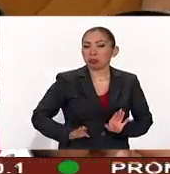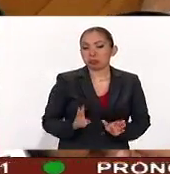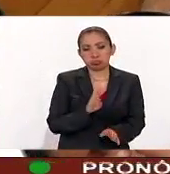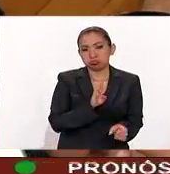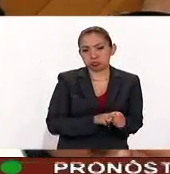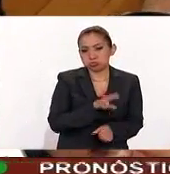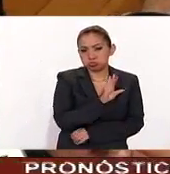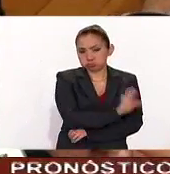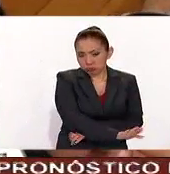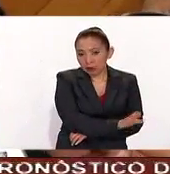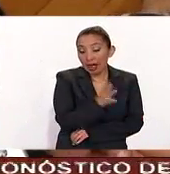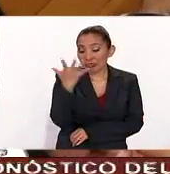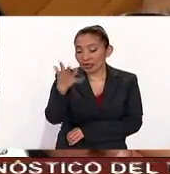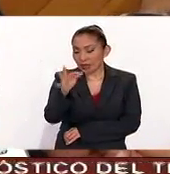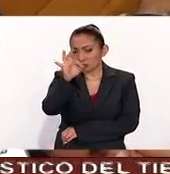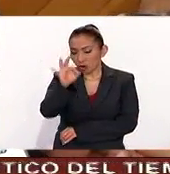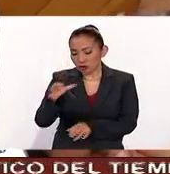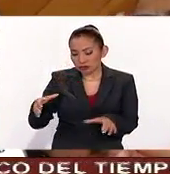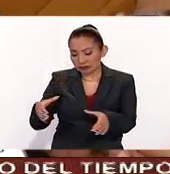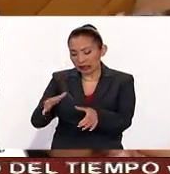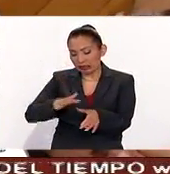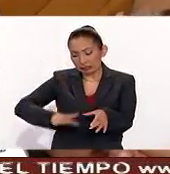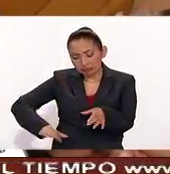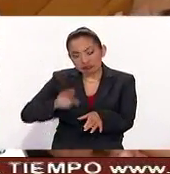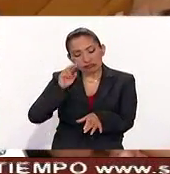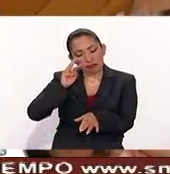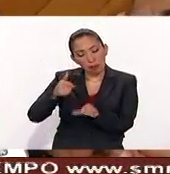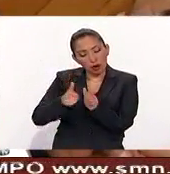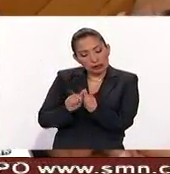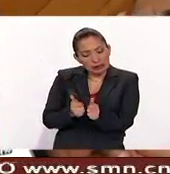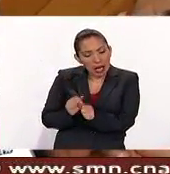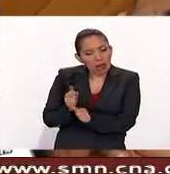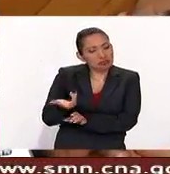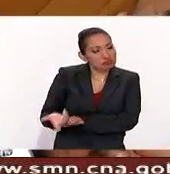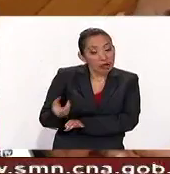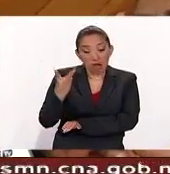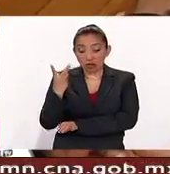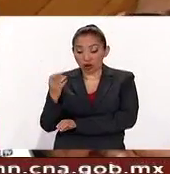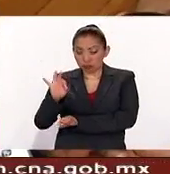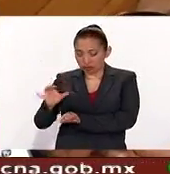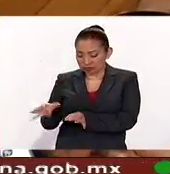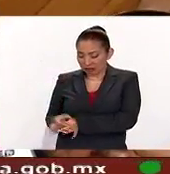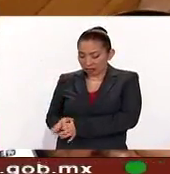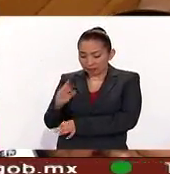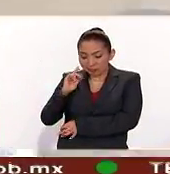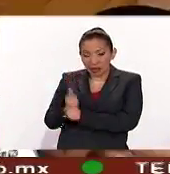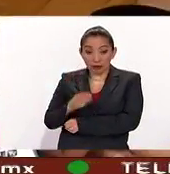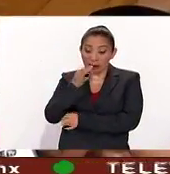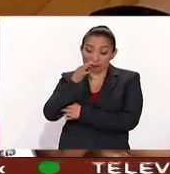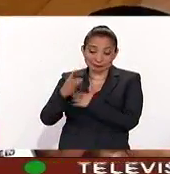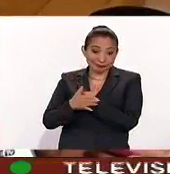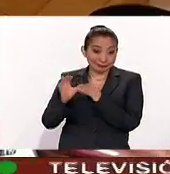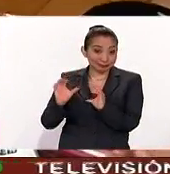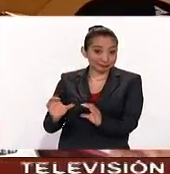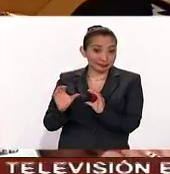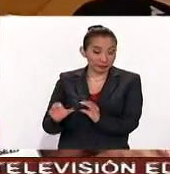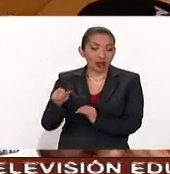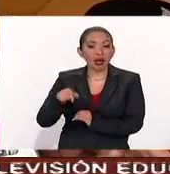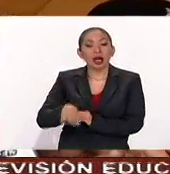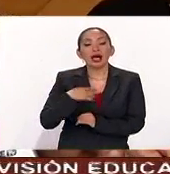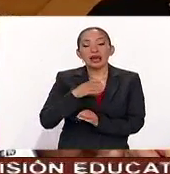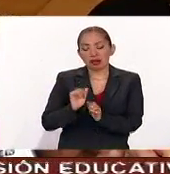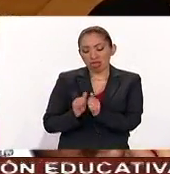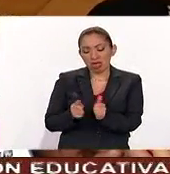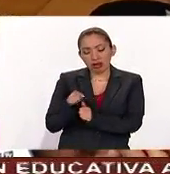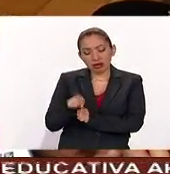normal, el 10% con un rezago y el 2% con señales de alerta. Y fundamentalmente, los